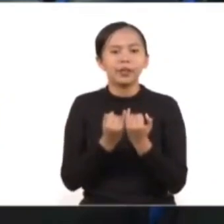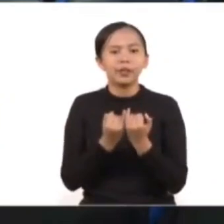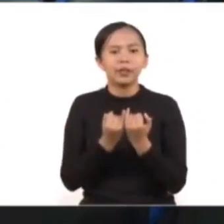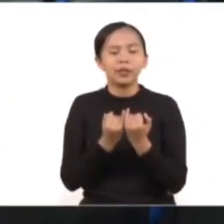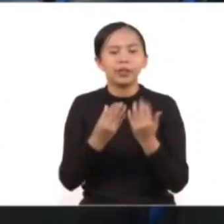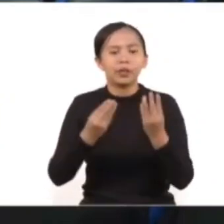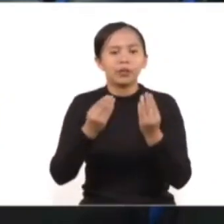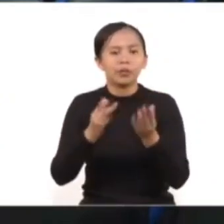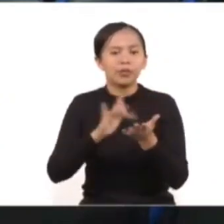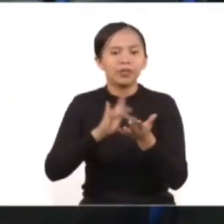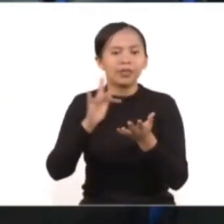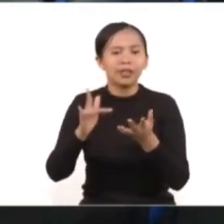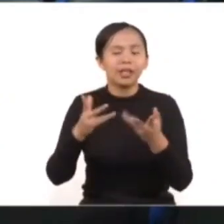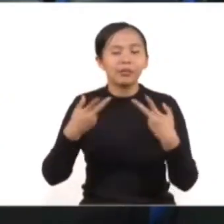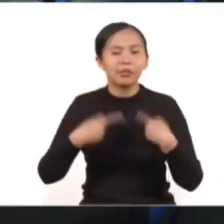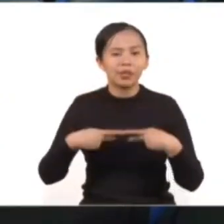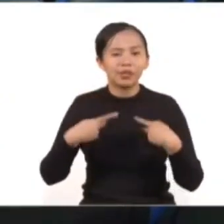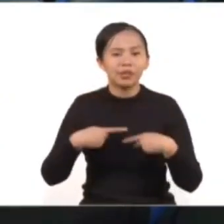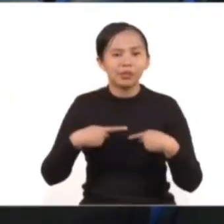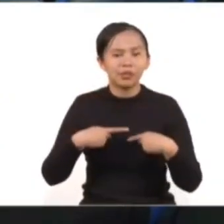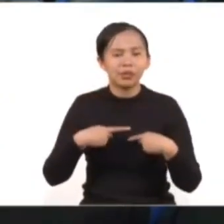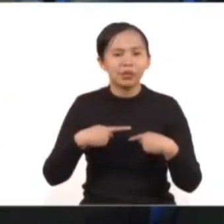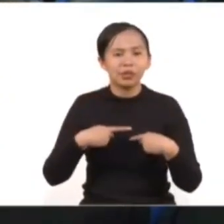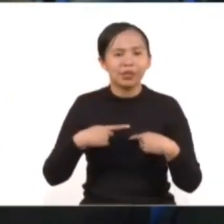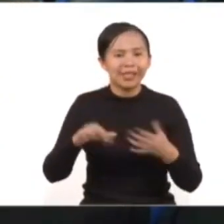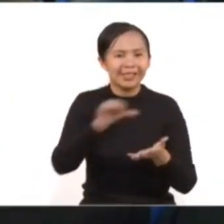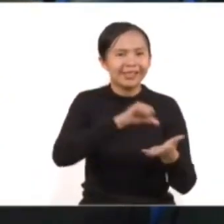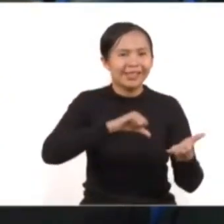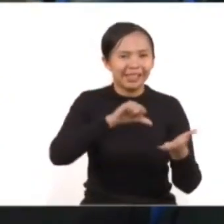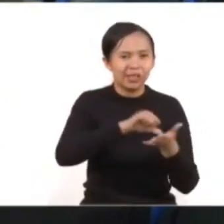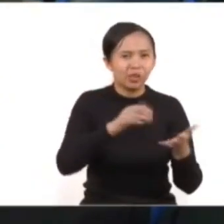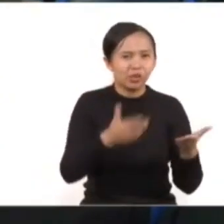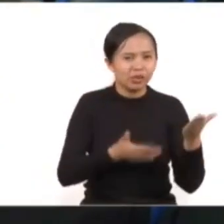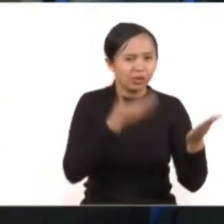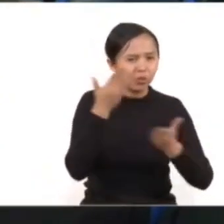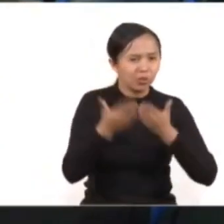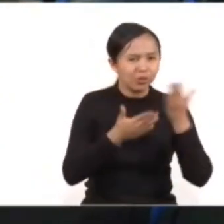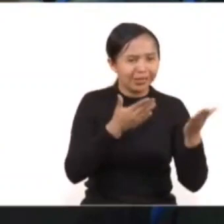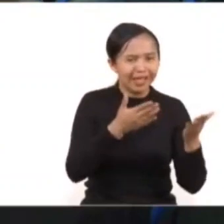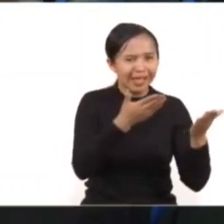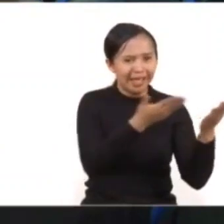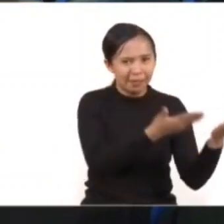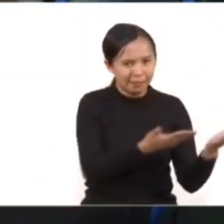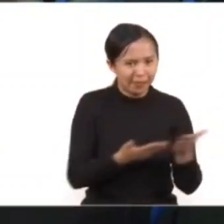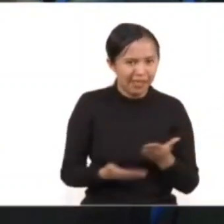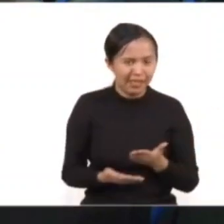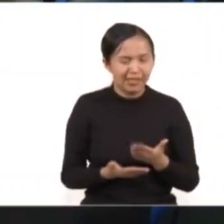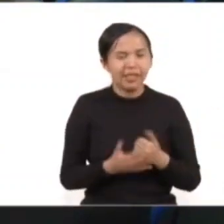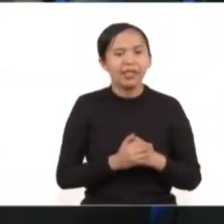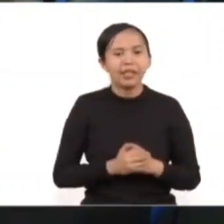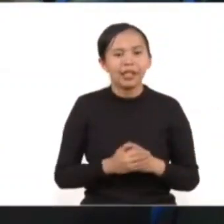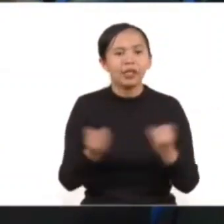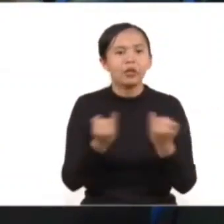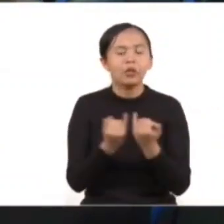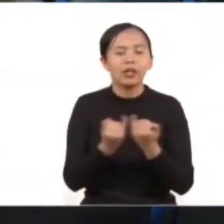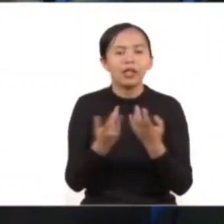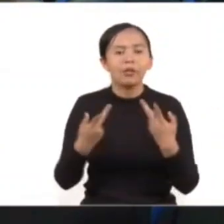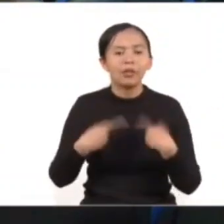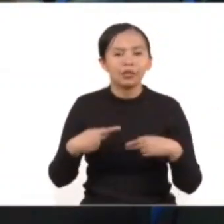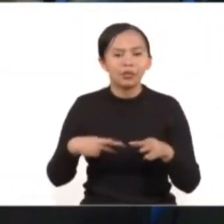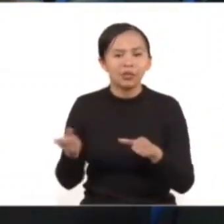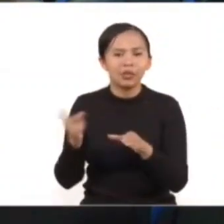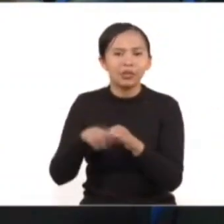También agradecemos al personal directivo de centros de estudios que nos encuentran con nosotros por acompañarnos y también a las